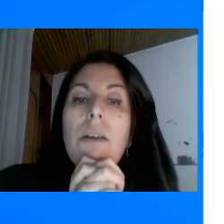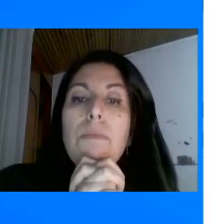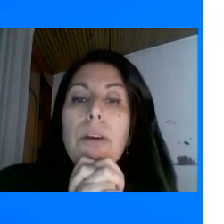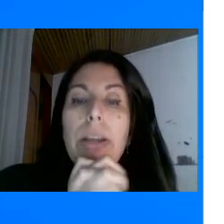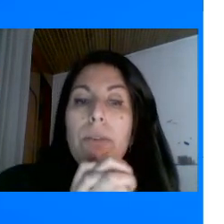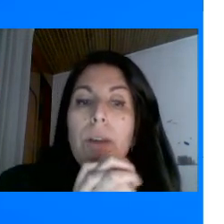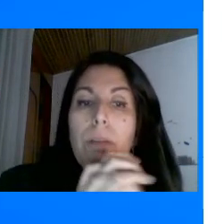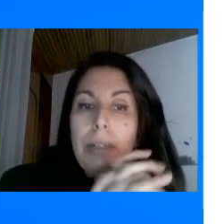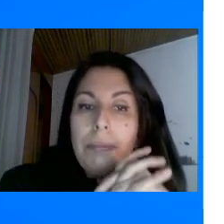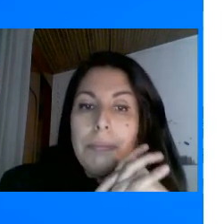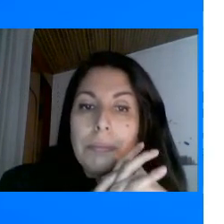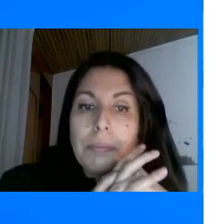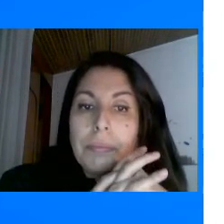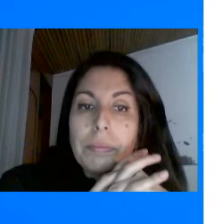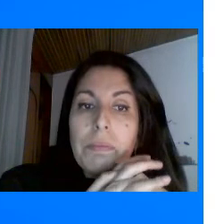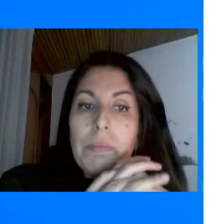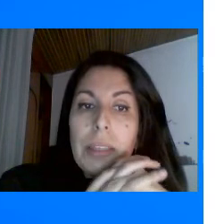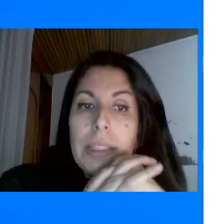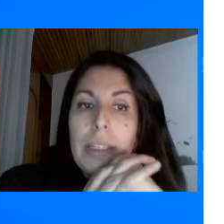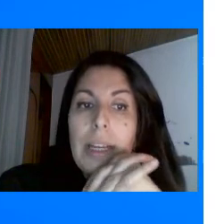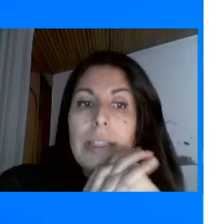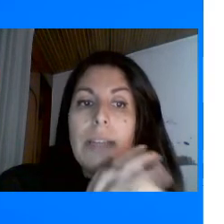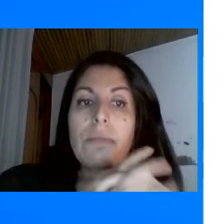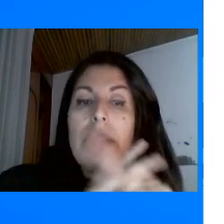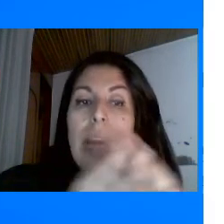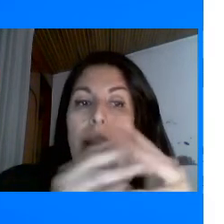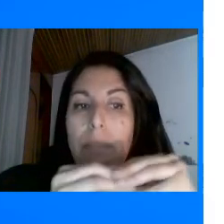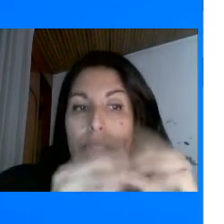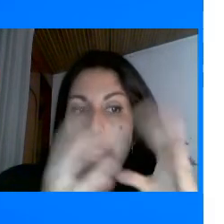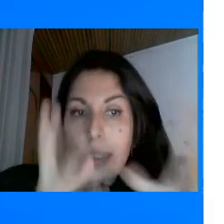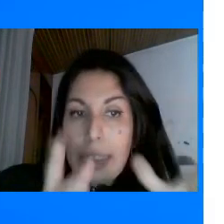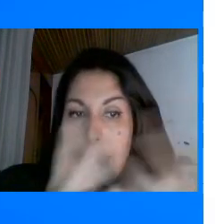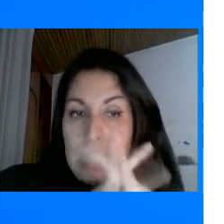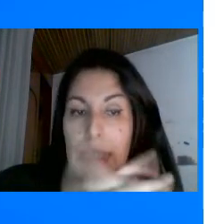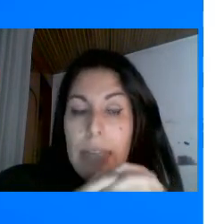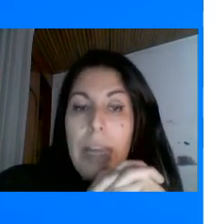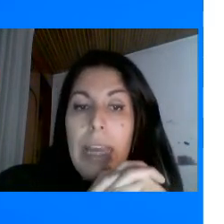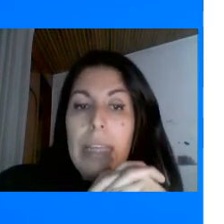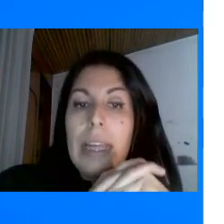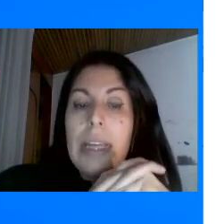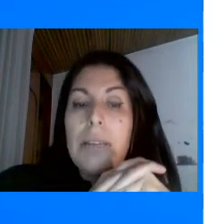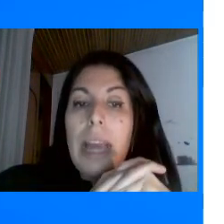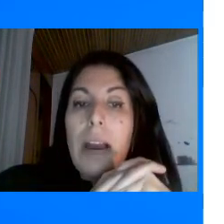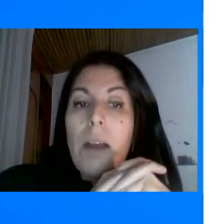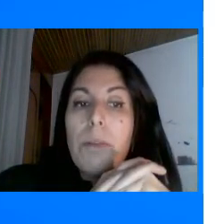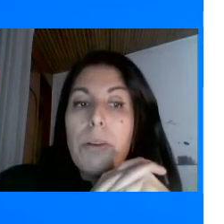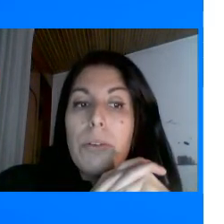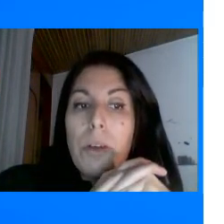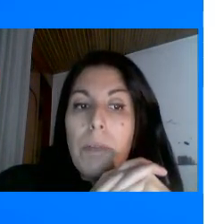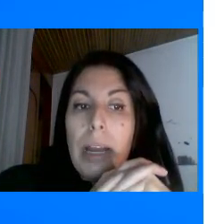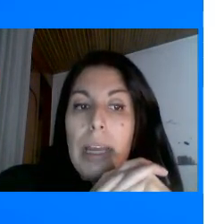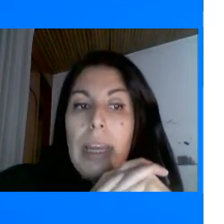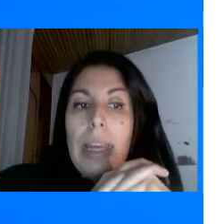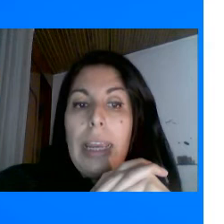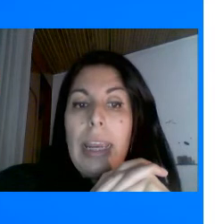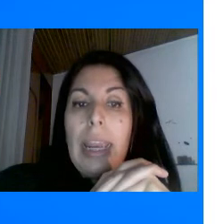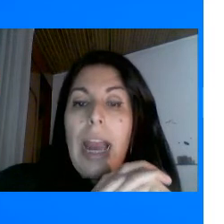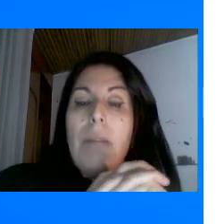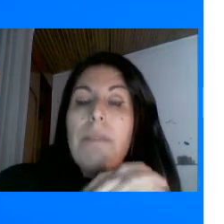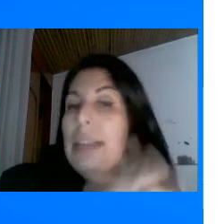Viajaban por Europa ¿Sí? Hacían un viaje Pues que le decían ahí El viaje a Italia Viajaban por Europa